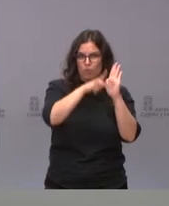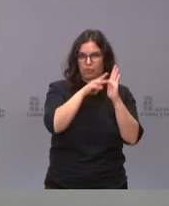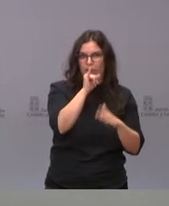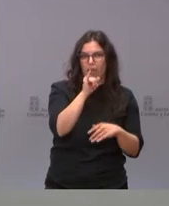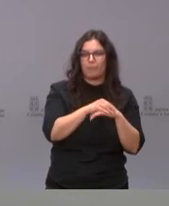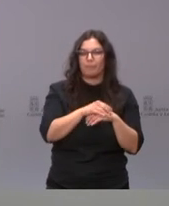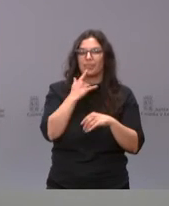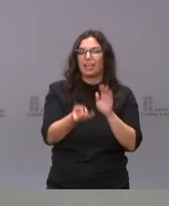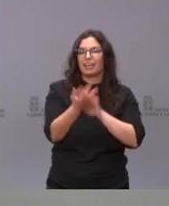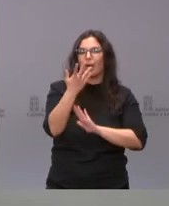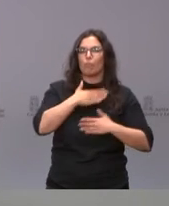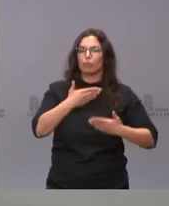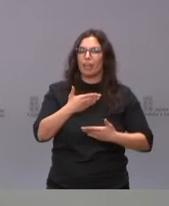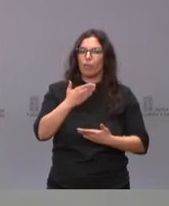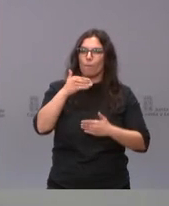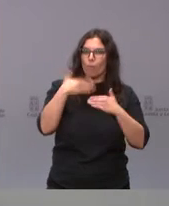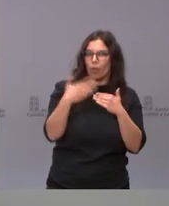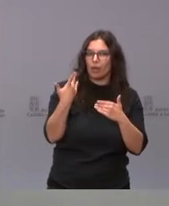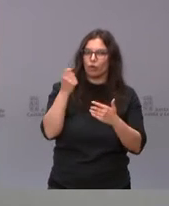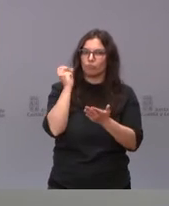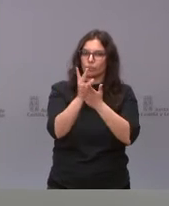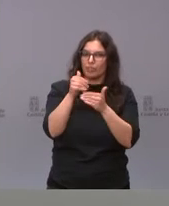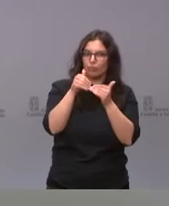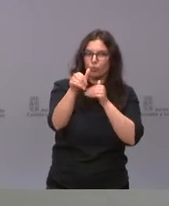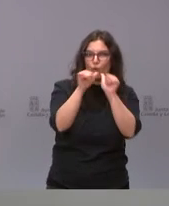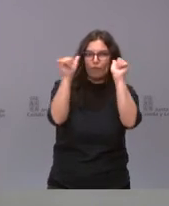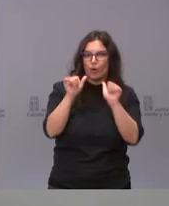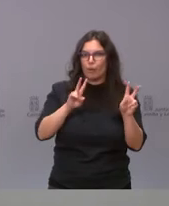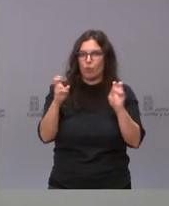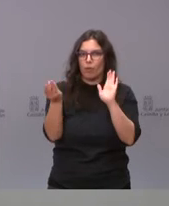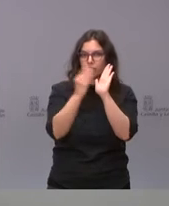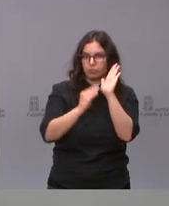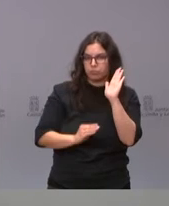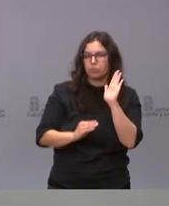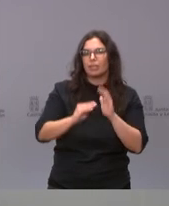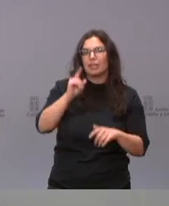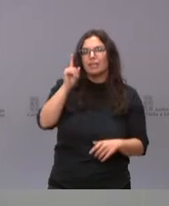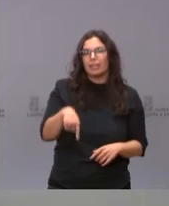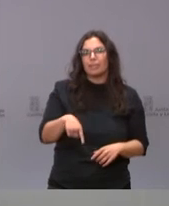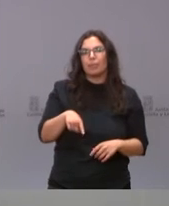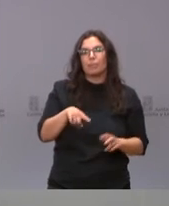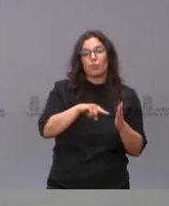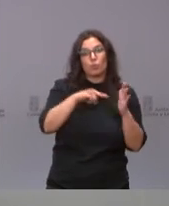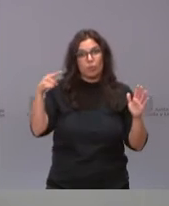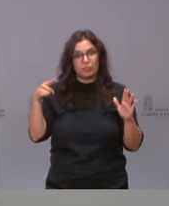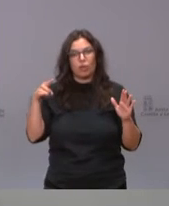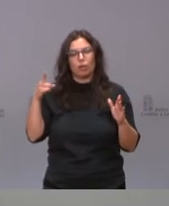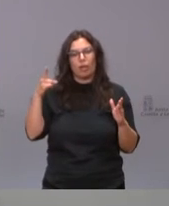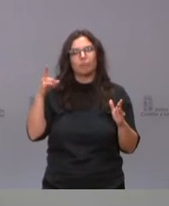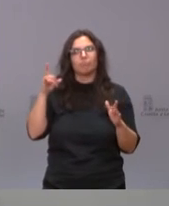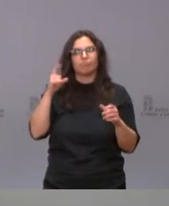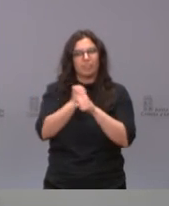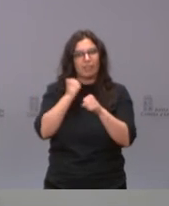que apuesta por el futuro, que incorpora nuevas modalidades, que incorpora las nuevas tecnologías a ese trabajo